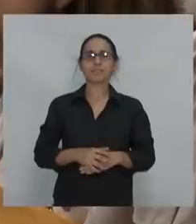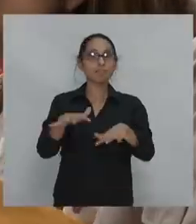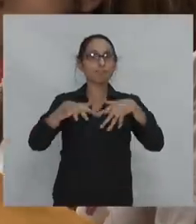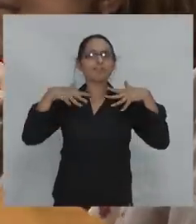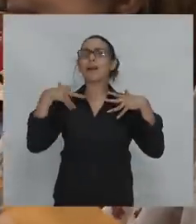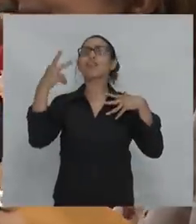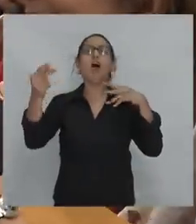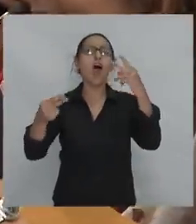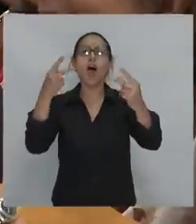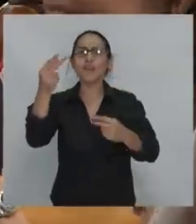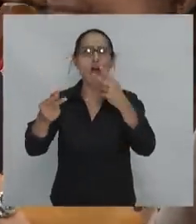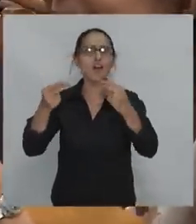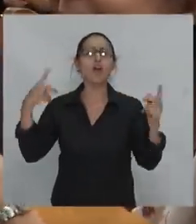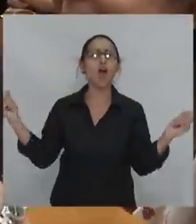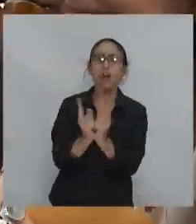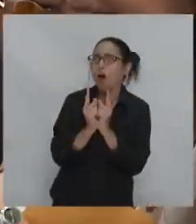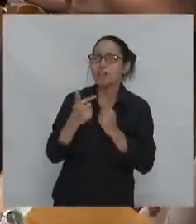Acorto mi exposición.